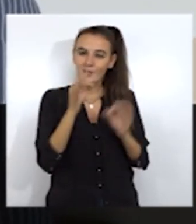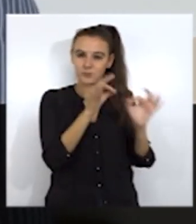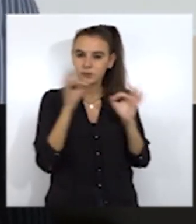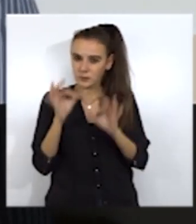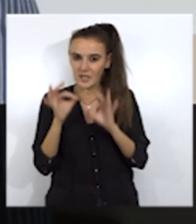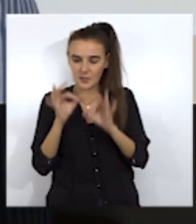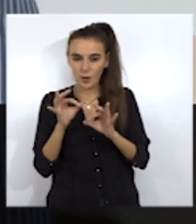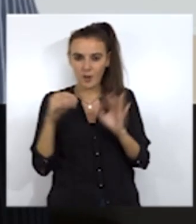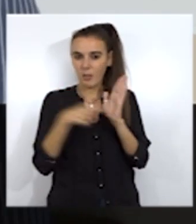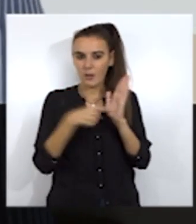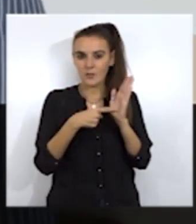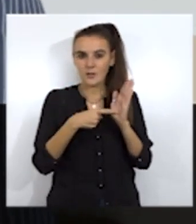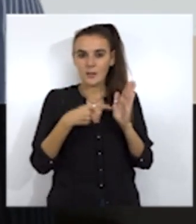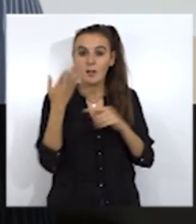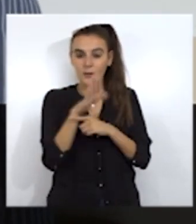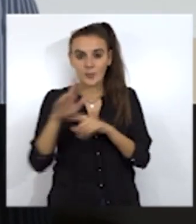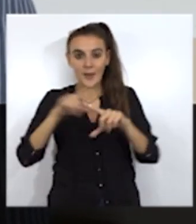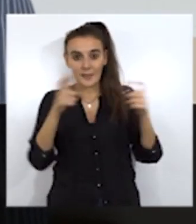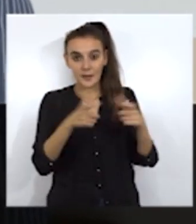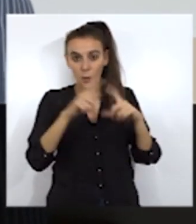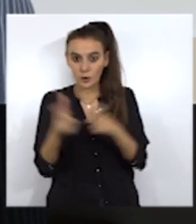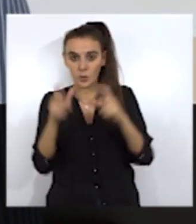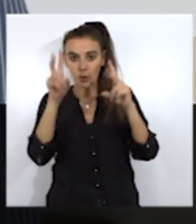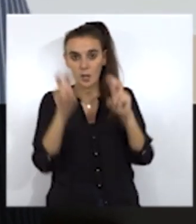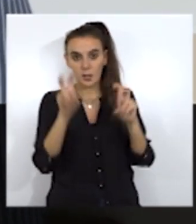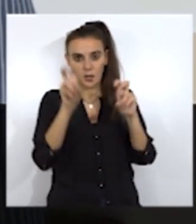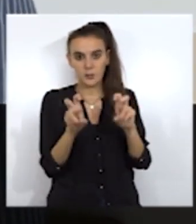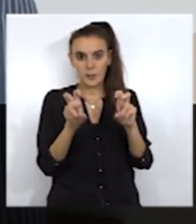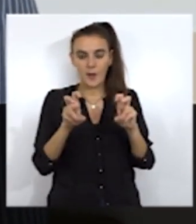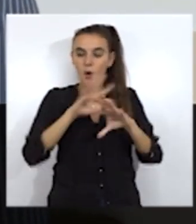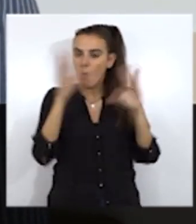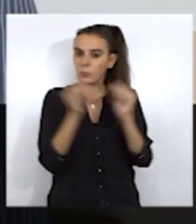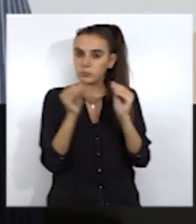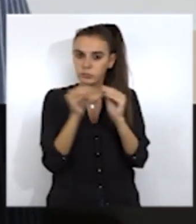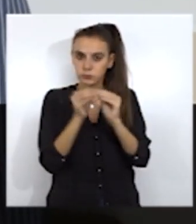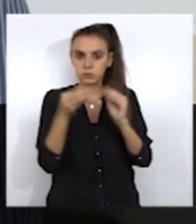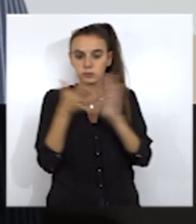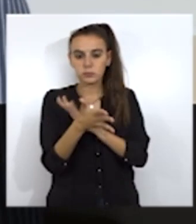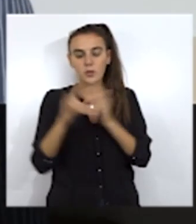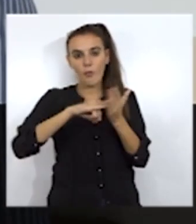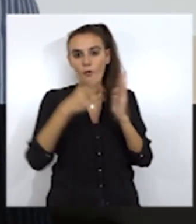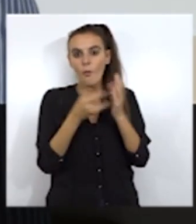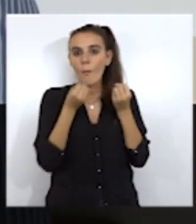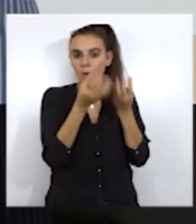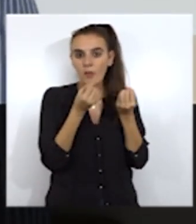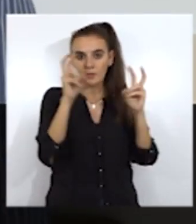manifestado en la reunión y acordaremos en breve, una vez emitidos esos informes técnicos y conocidos